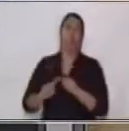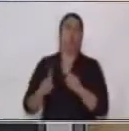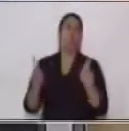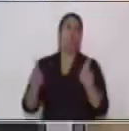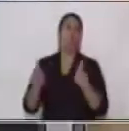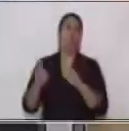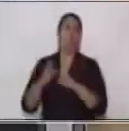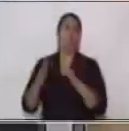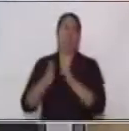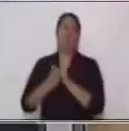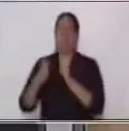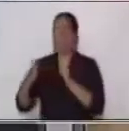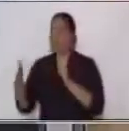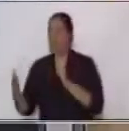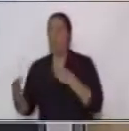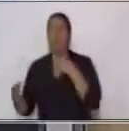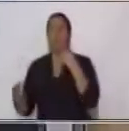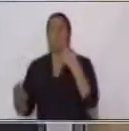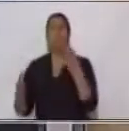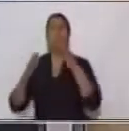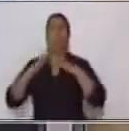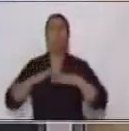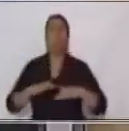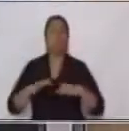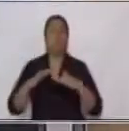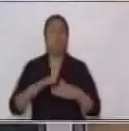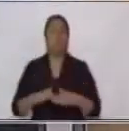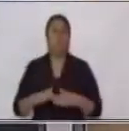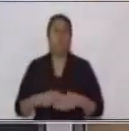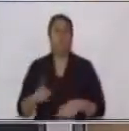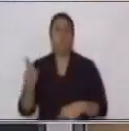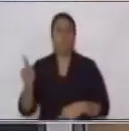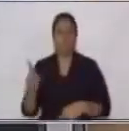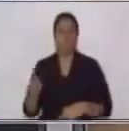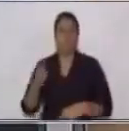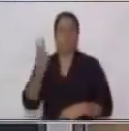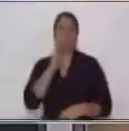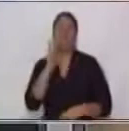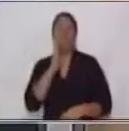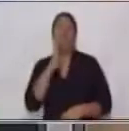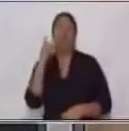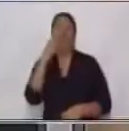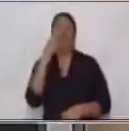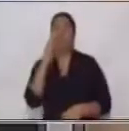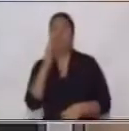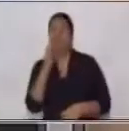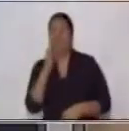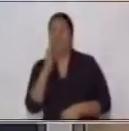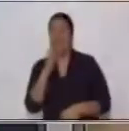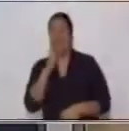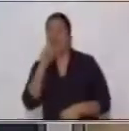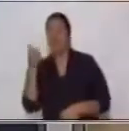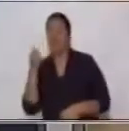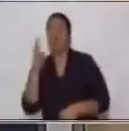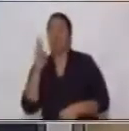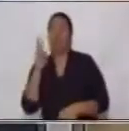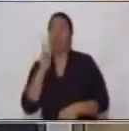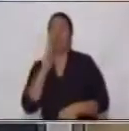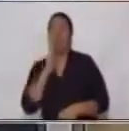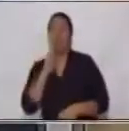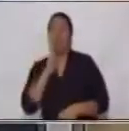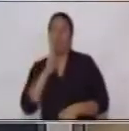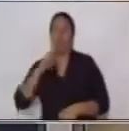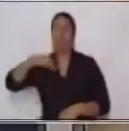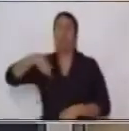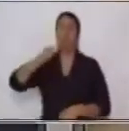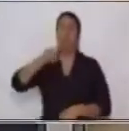pasiva el verbo ser conjugado el verbo en participio y lo que antes era el sujeto ahora